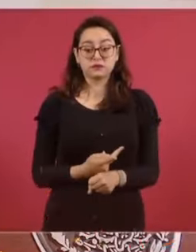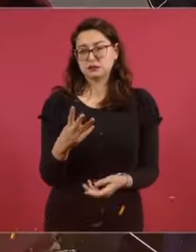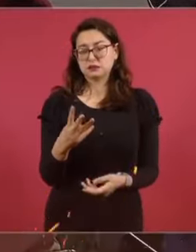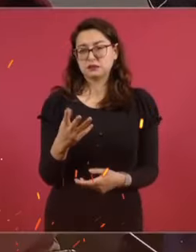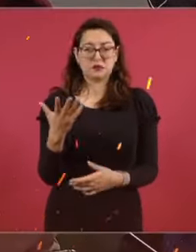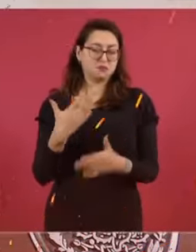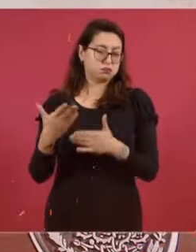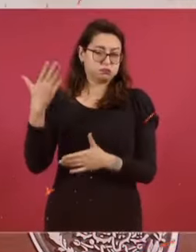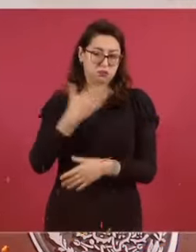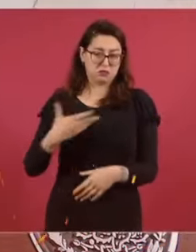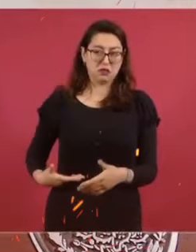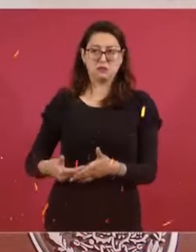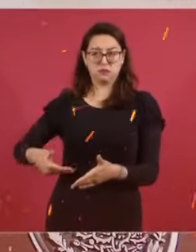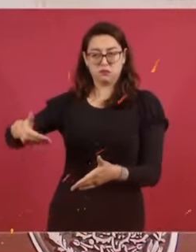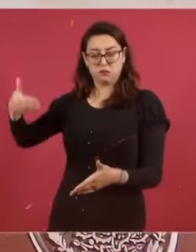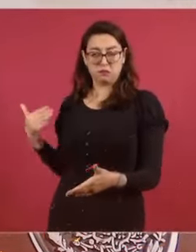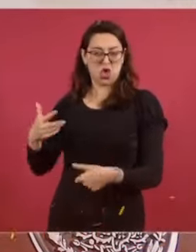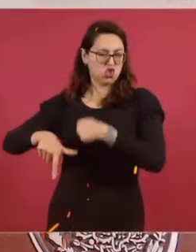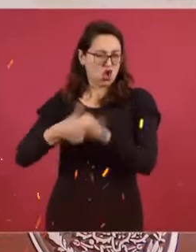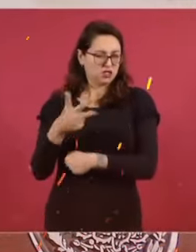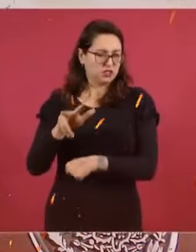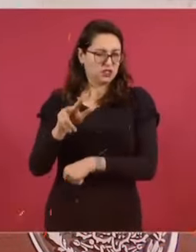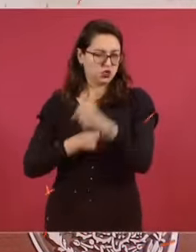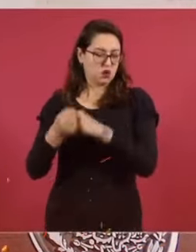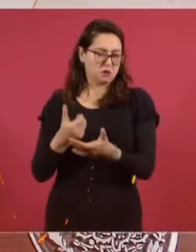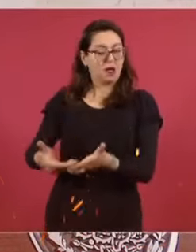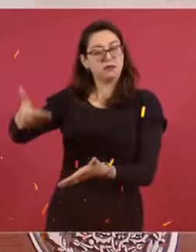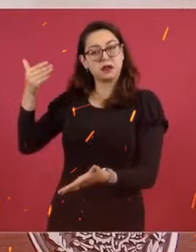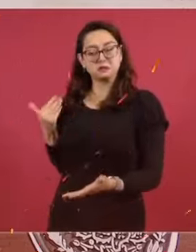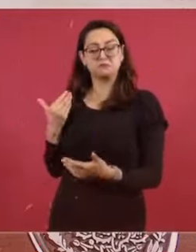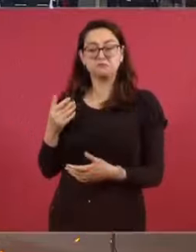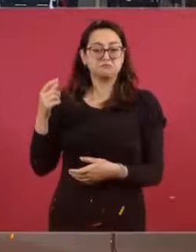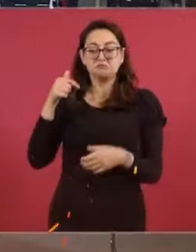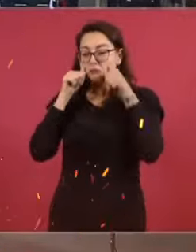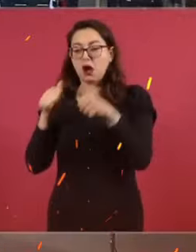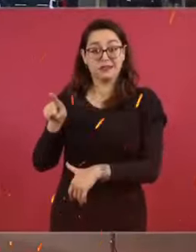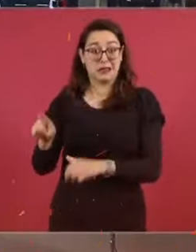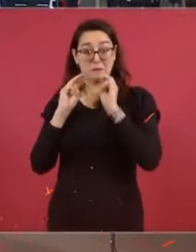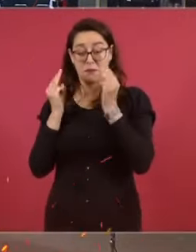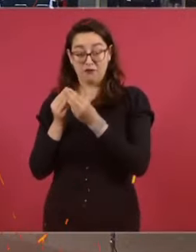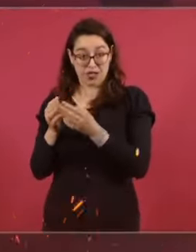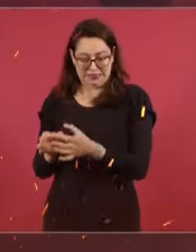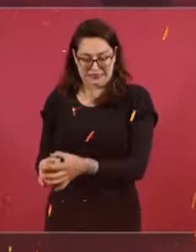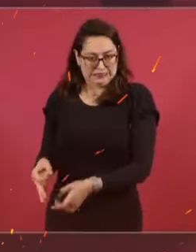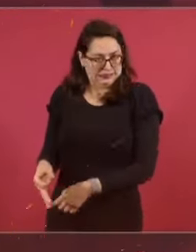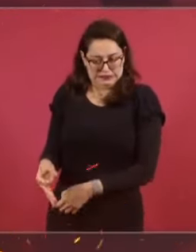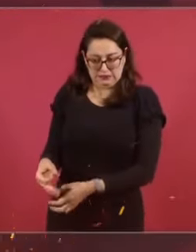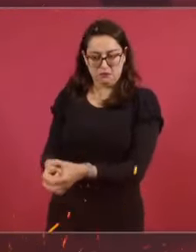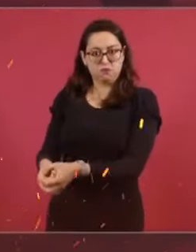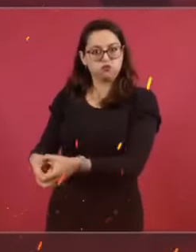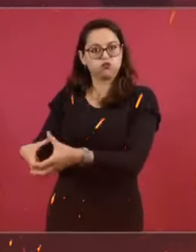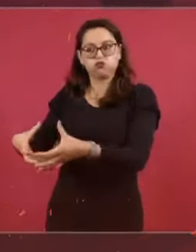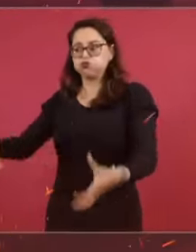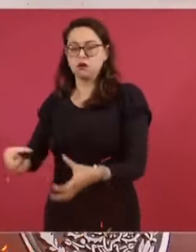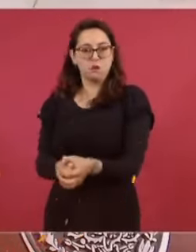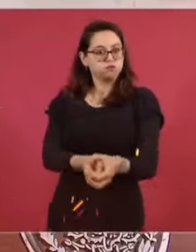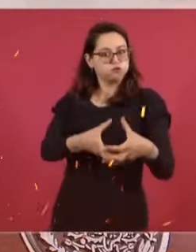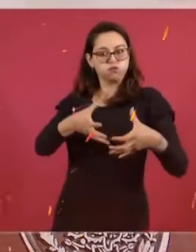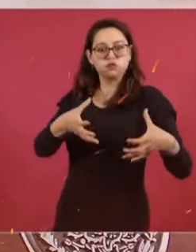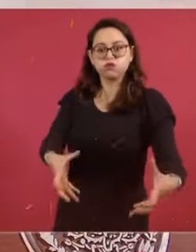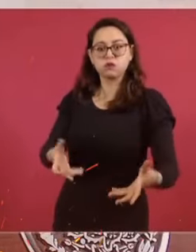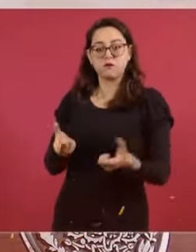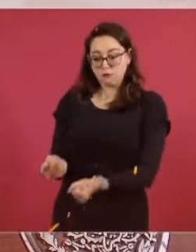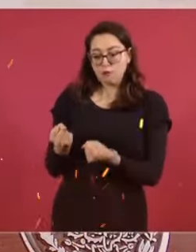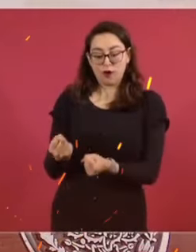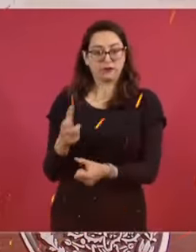tiempo atrás. Y echaron raíces, se fortalecieron en comunidades. Tienen en algunas